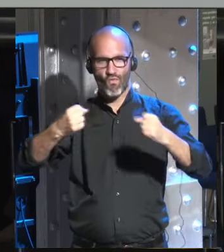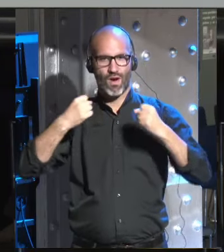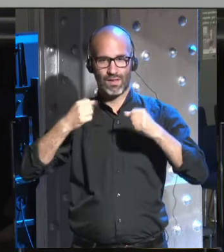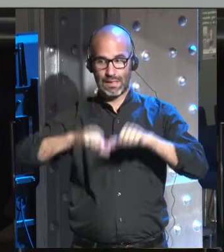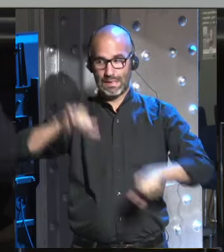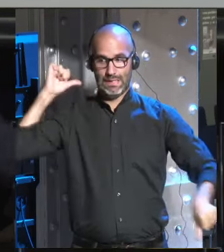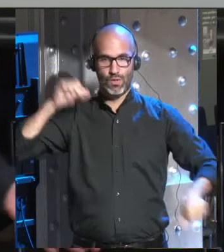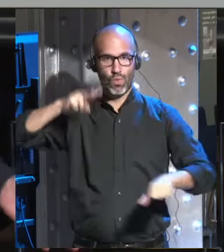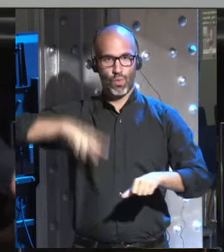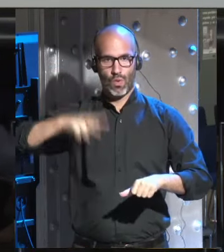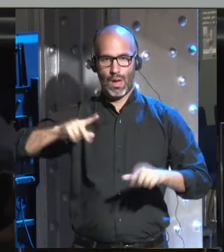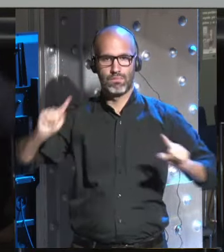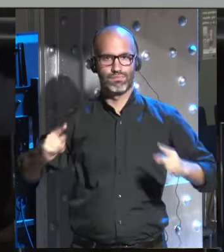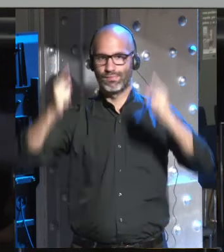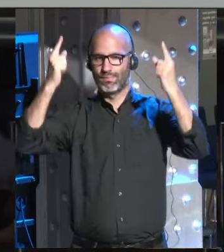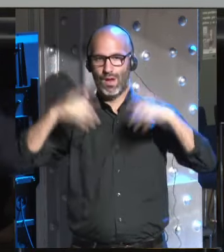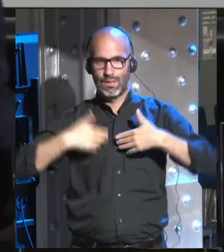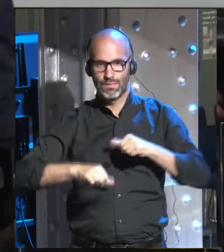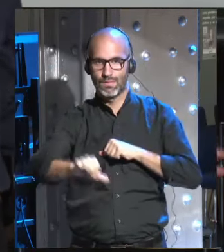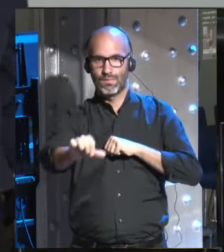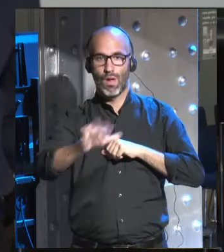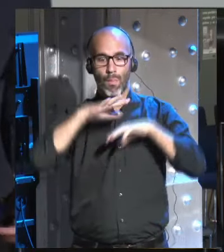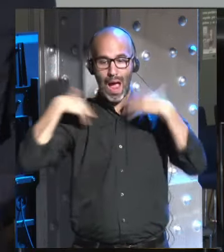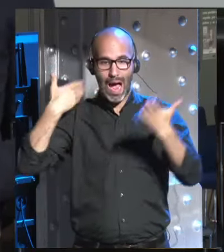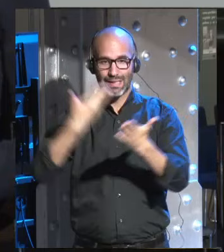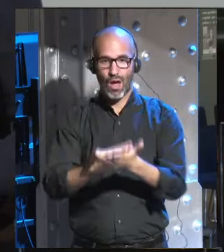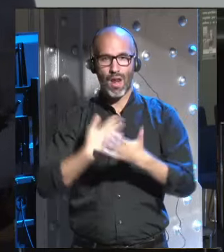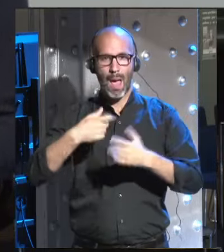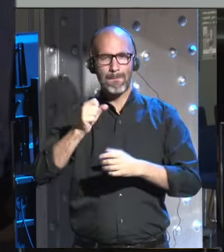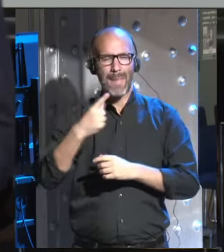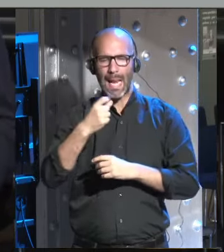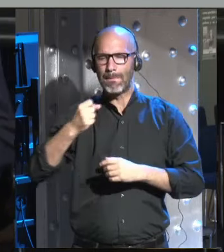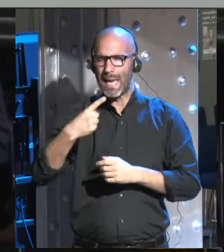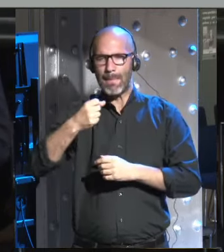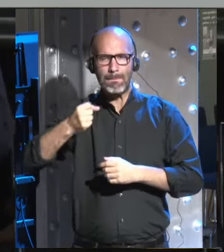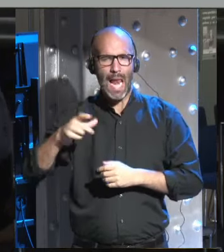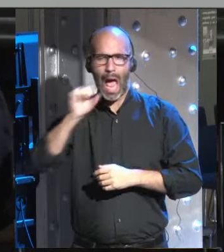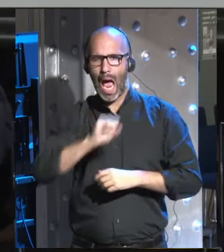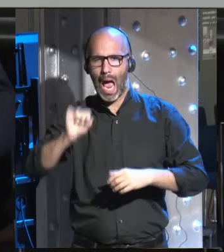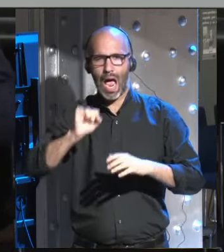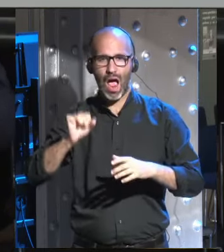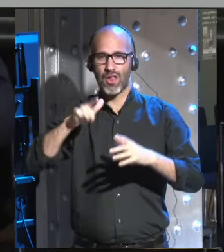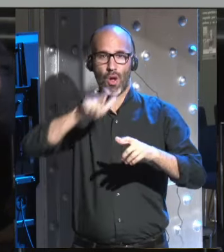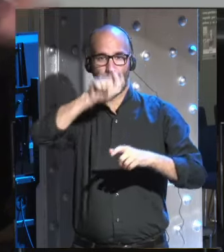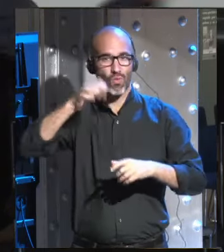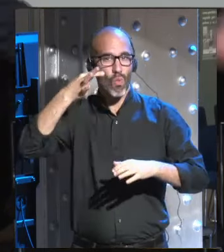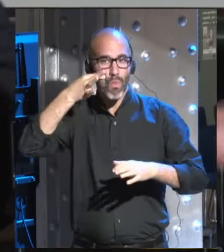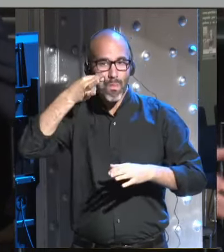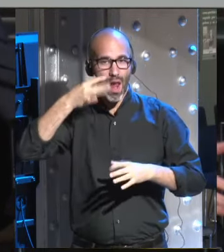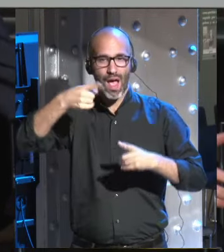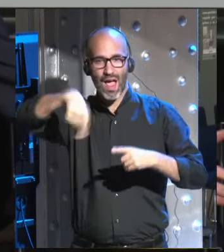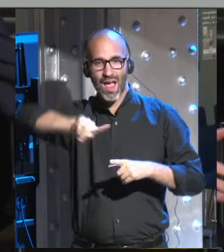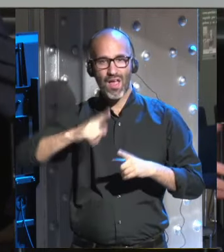nunca en la historia. Porque hasta ahora, y durante miles y miles de años, los humanos han